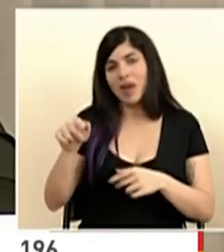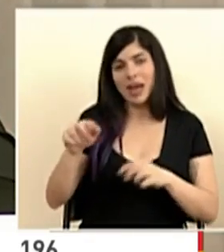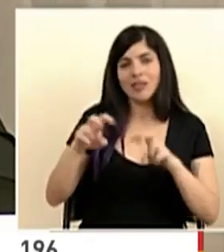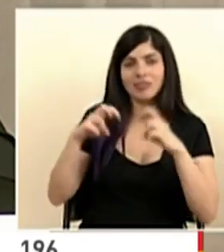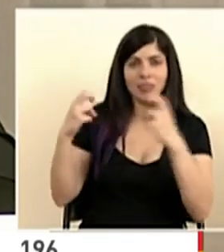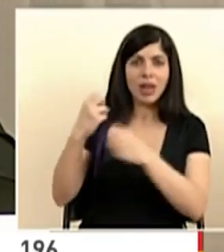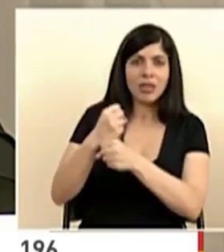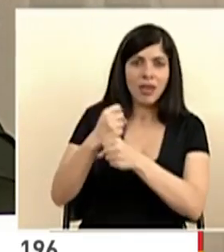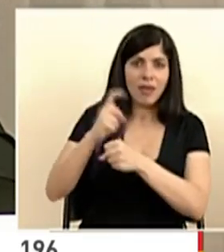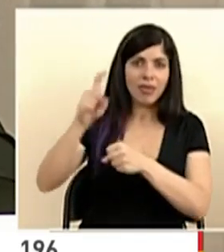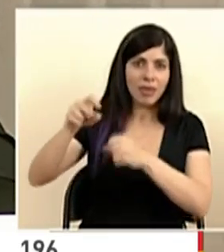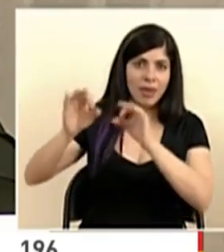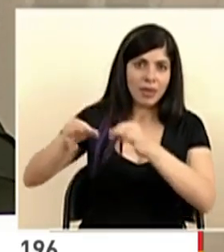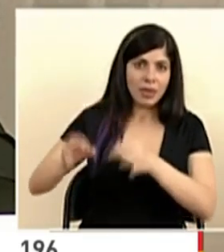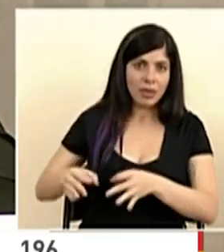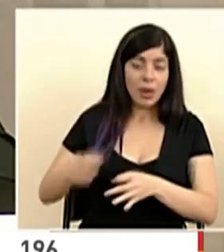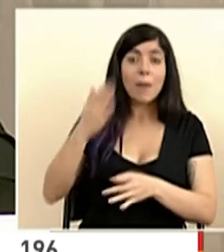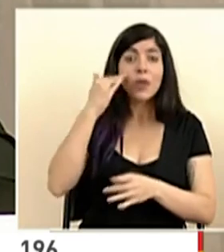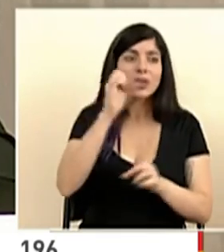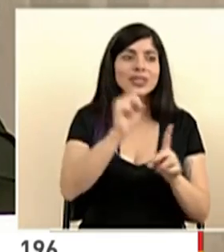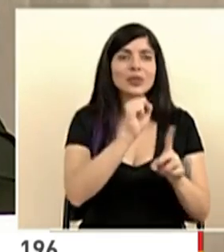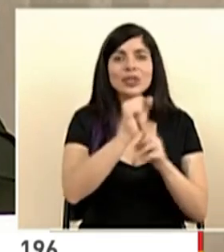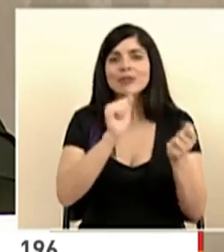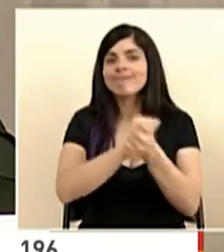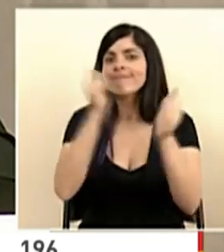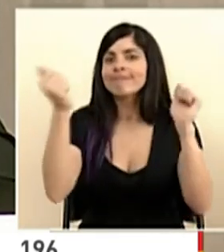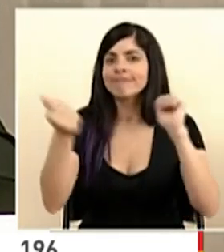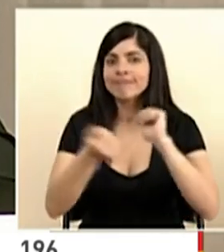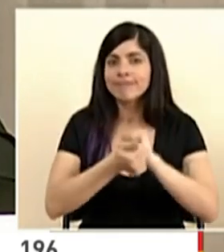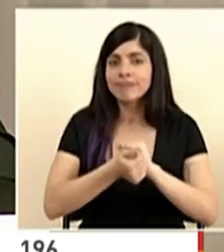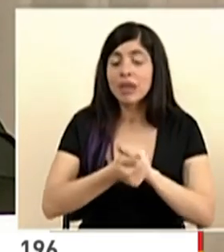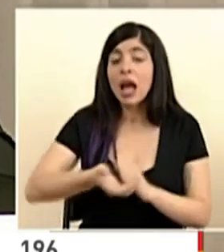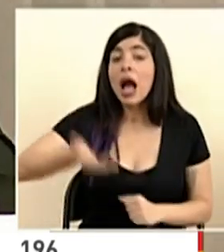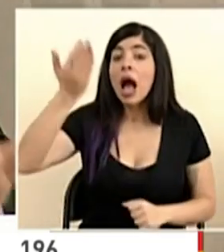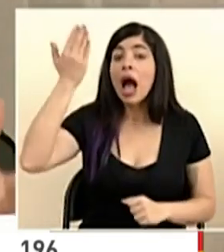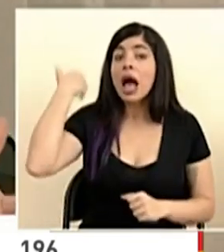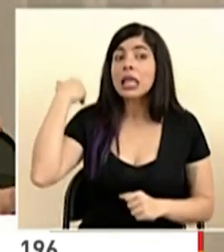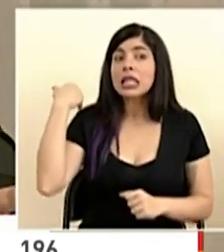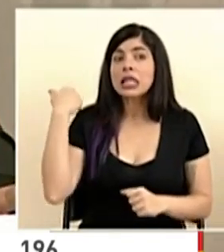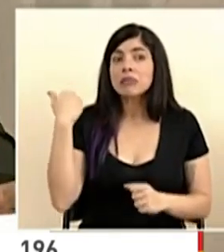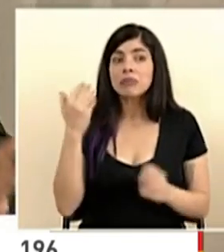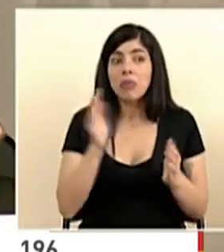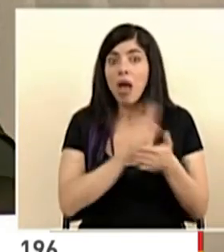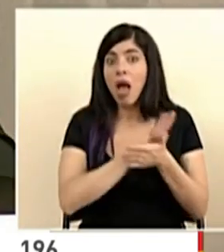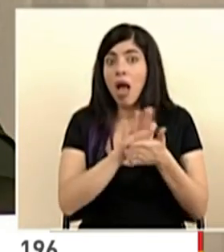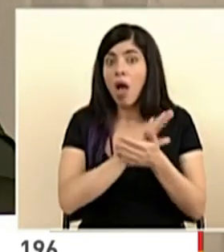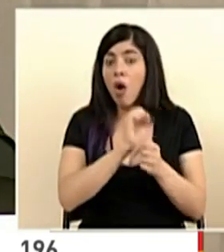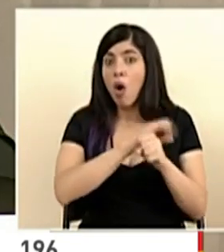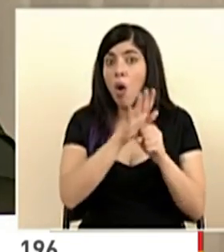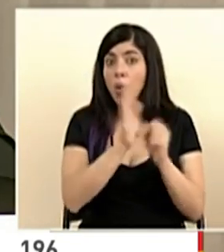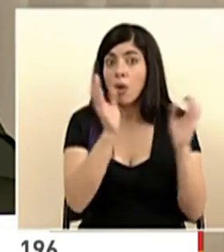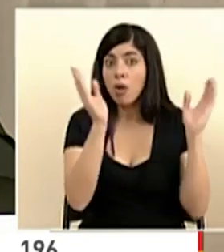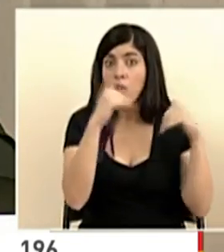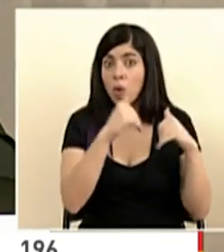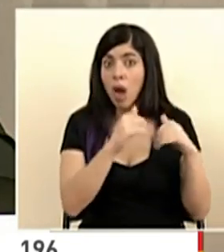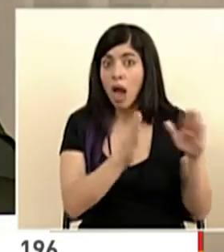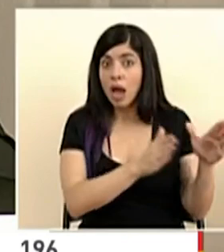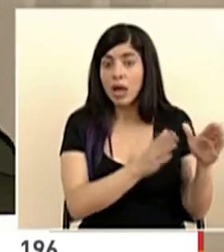de trabajo además porque el escenario cambió antes no teníamos COVID y teníamos una situación